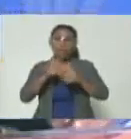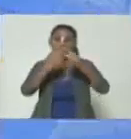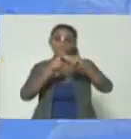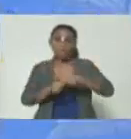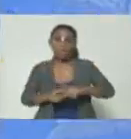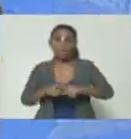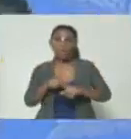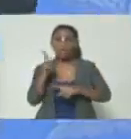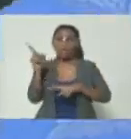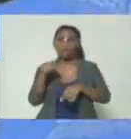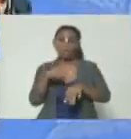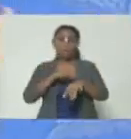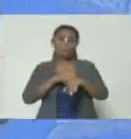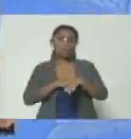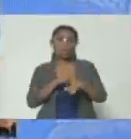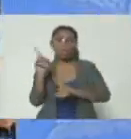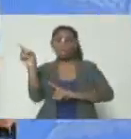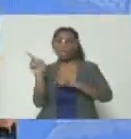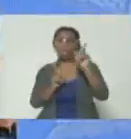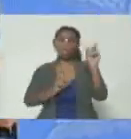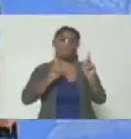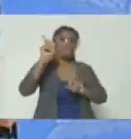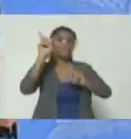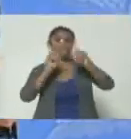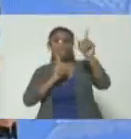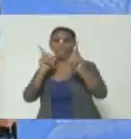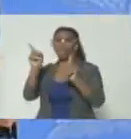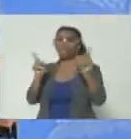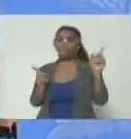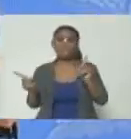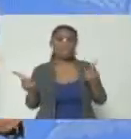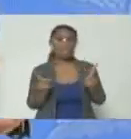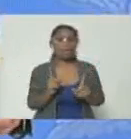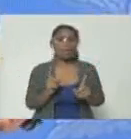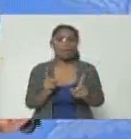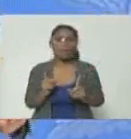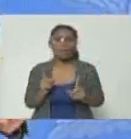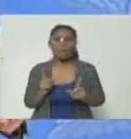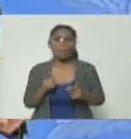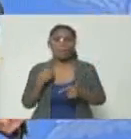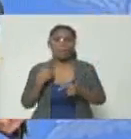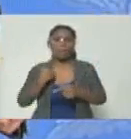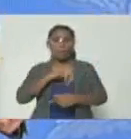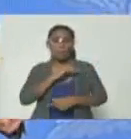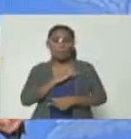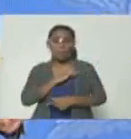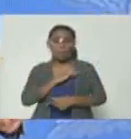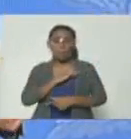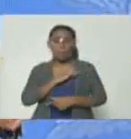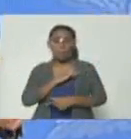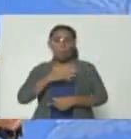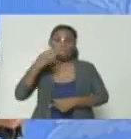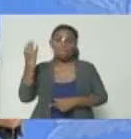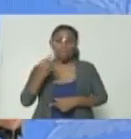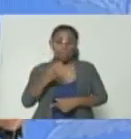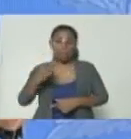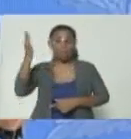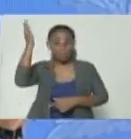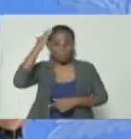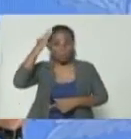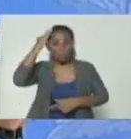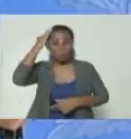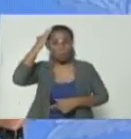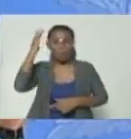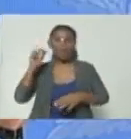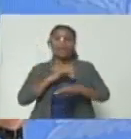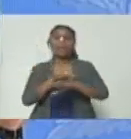en estos momentos a fulano de tal o a su tan lo que nosotros realmente sabemos es